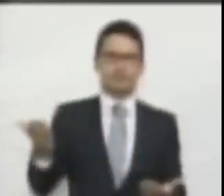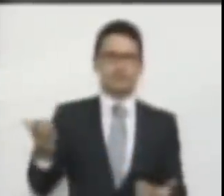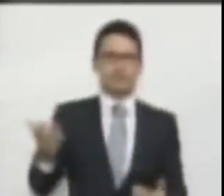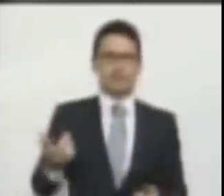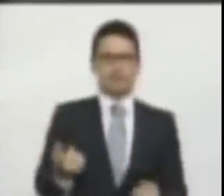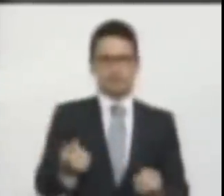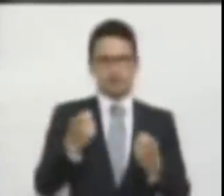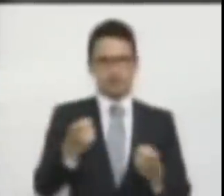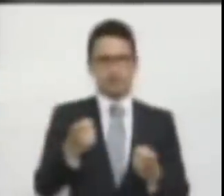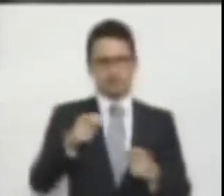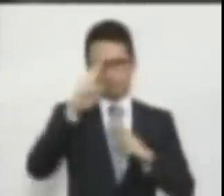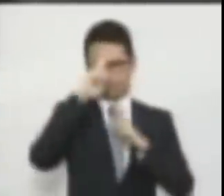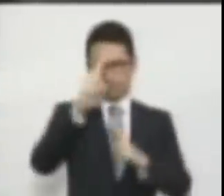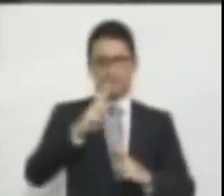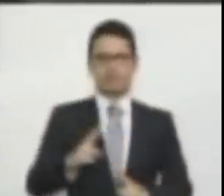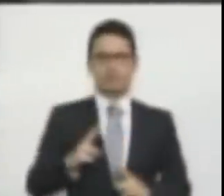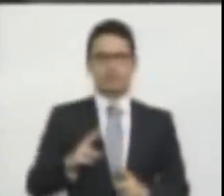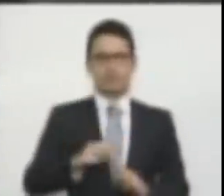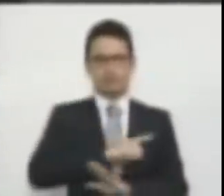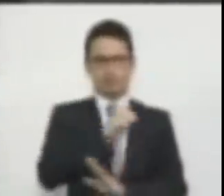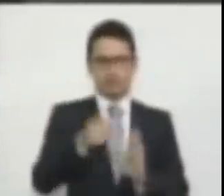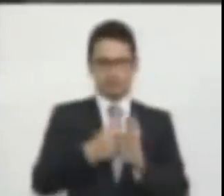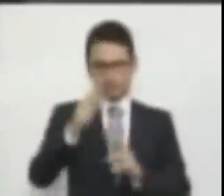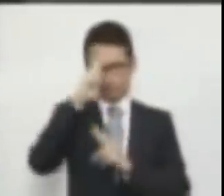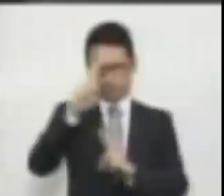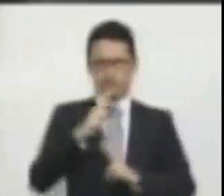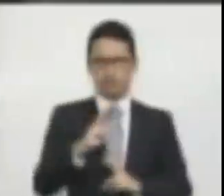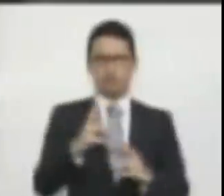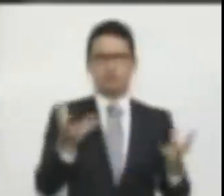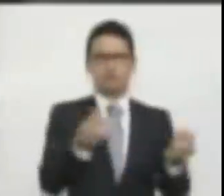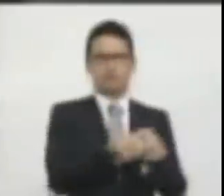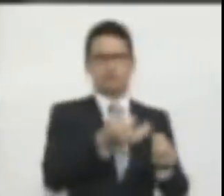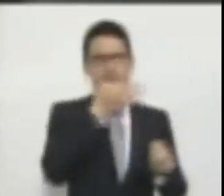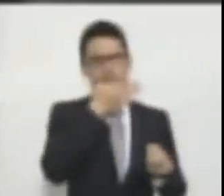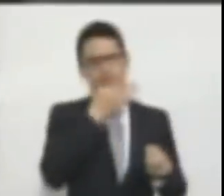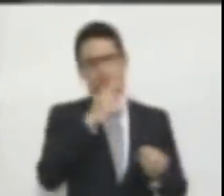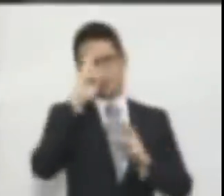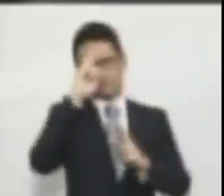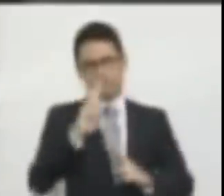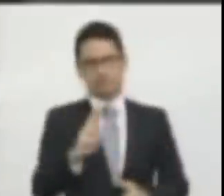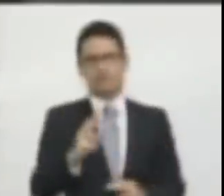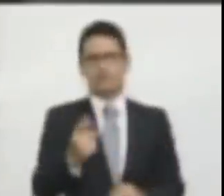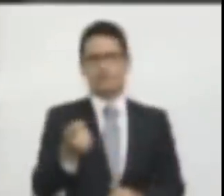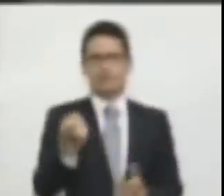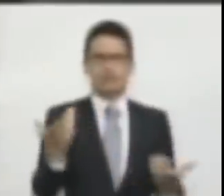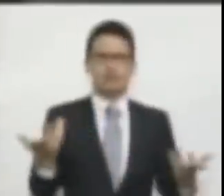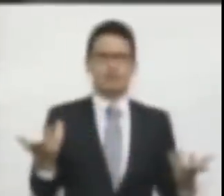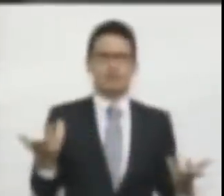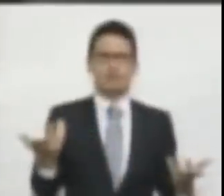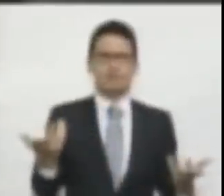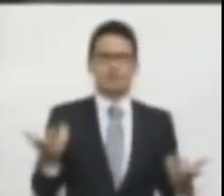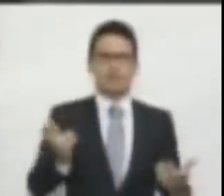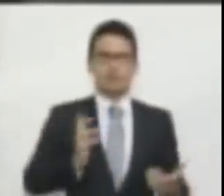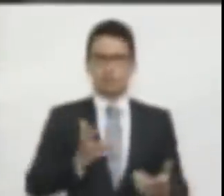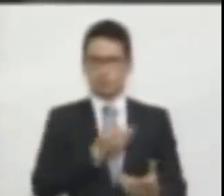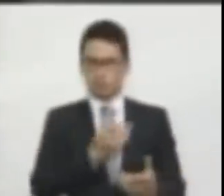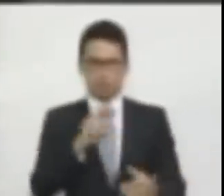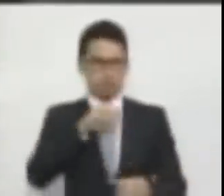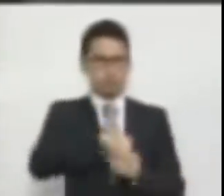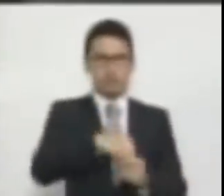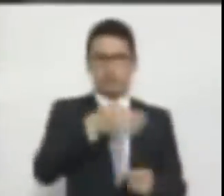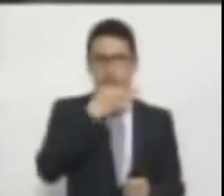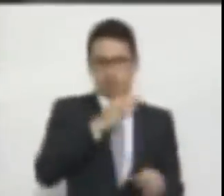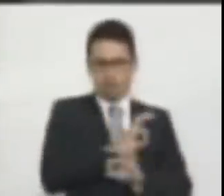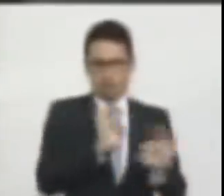pareció a mí una falta total de respeto del colectivo gay. para con quienes no somos parte del colectivo